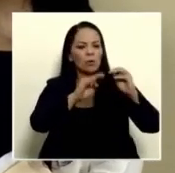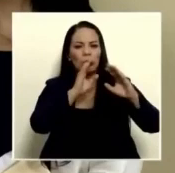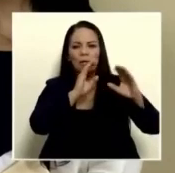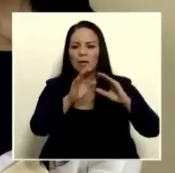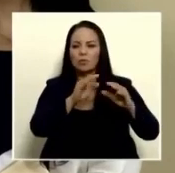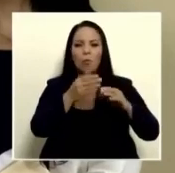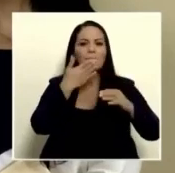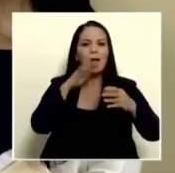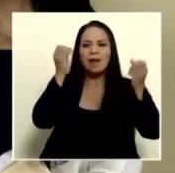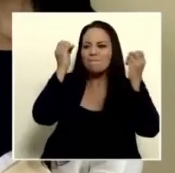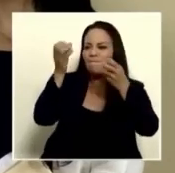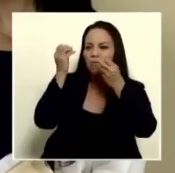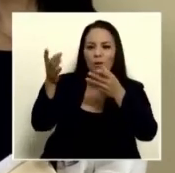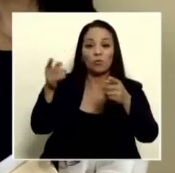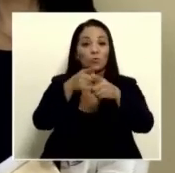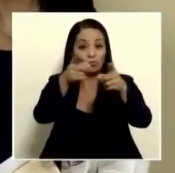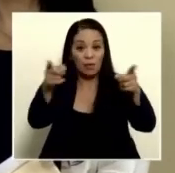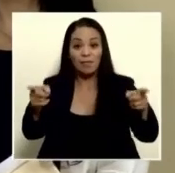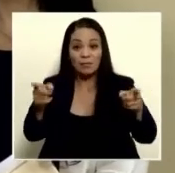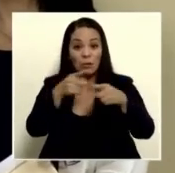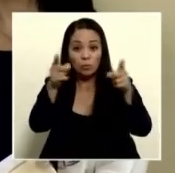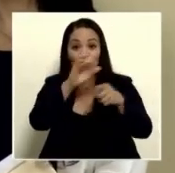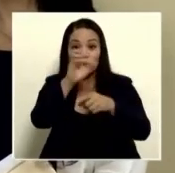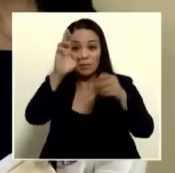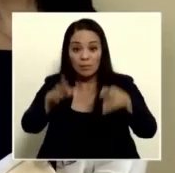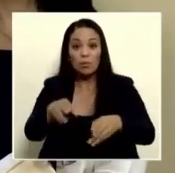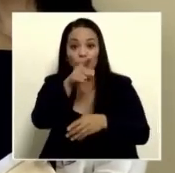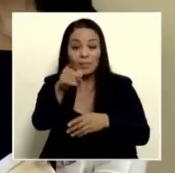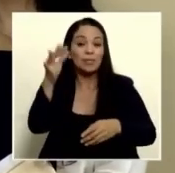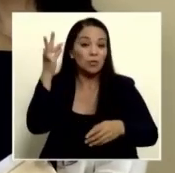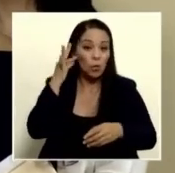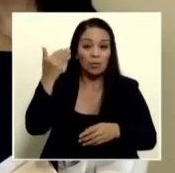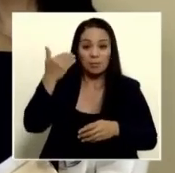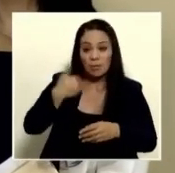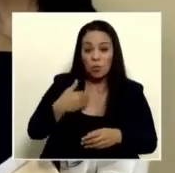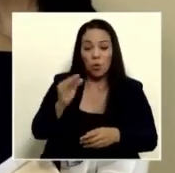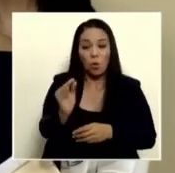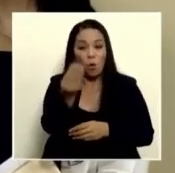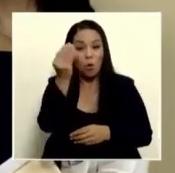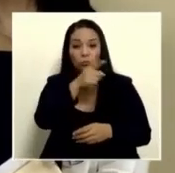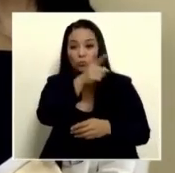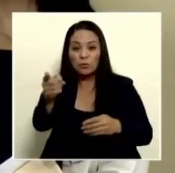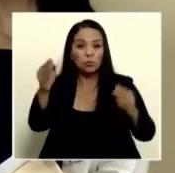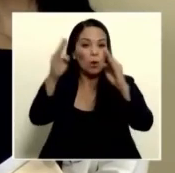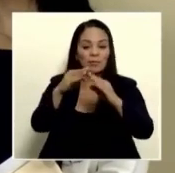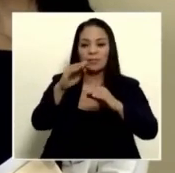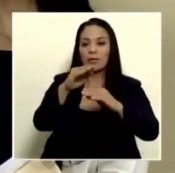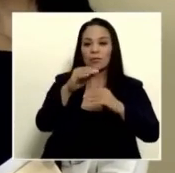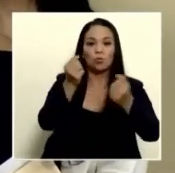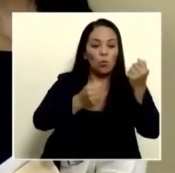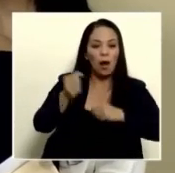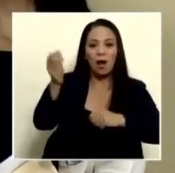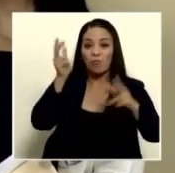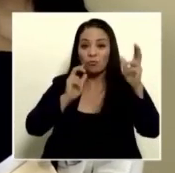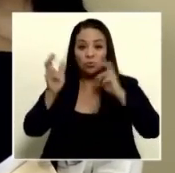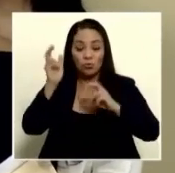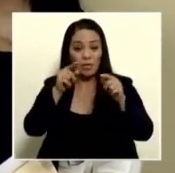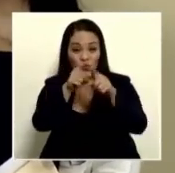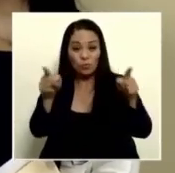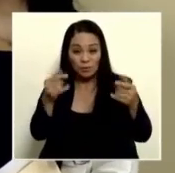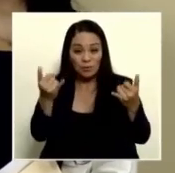malinformarle a usted señora a usted señor a usted joven en su casa en su carro donde quiera que esté oyendo esto